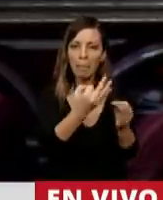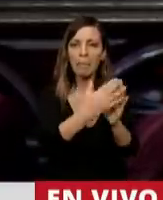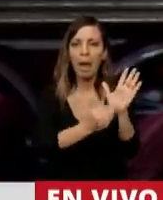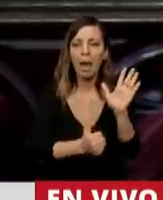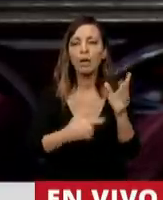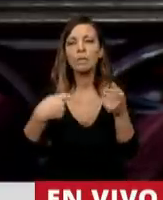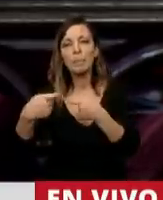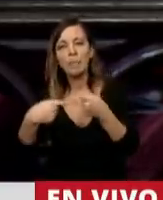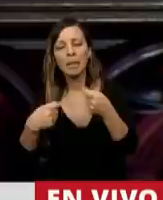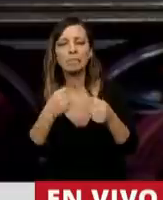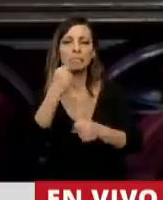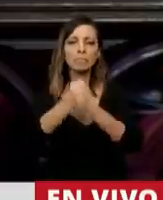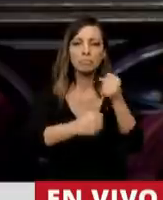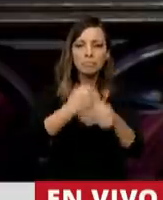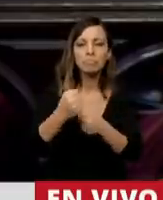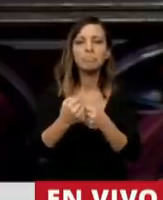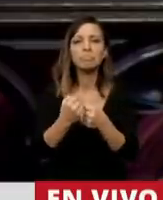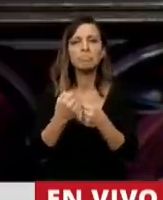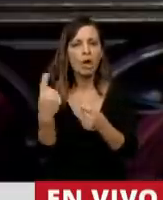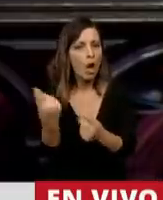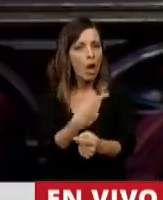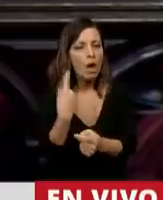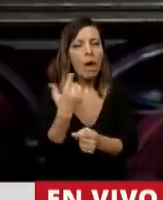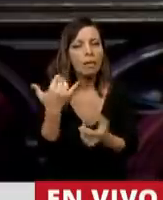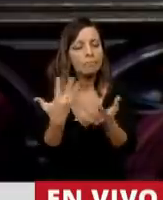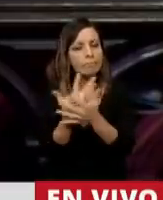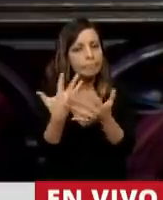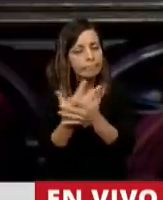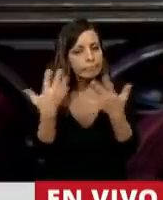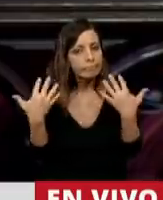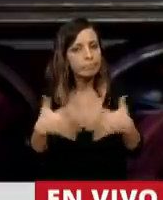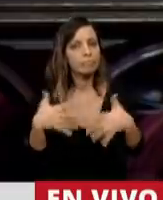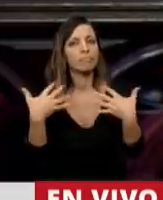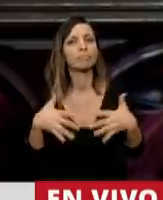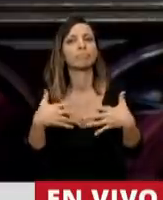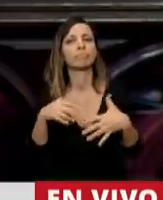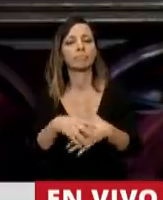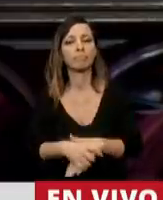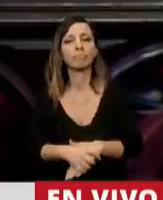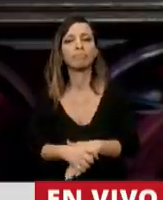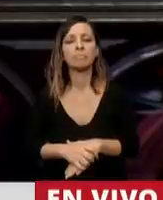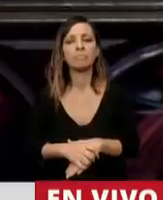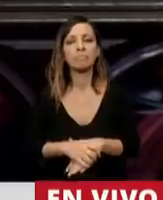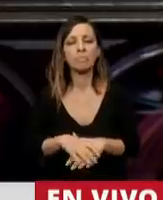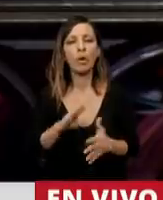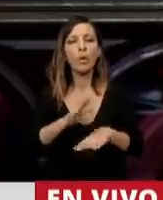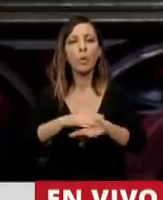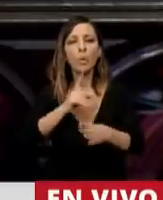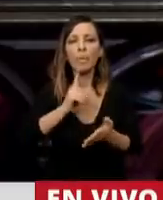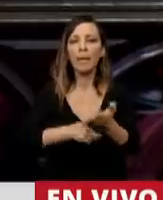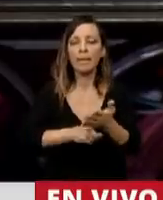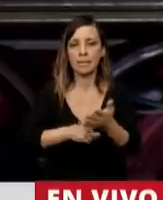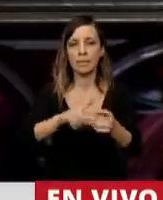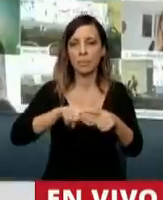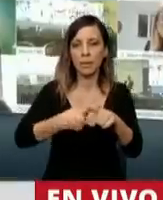comercios, empresas, habían sufrido de una manera muy dura las decisiones económicas y políticas